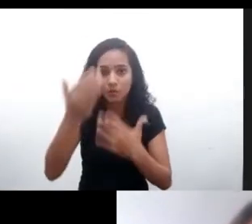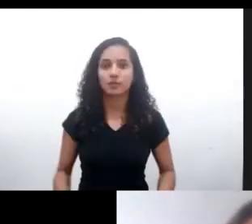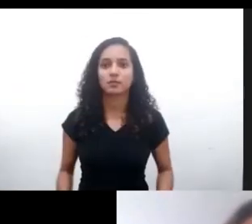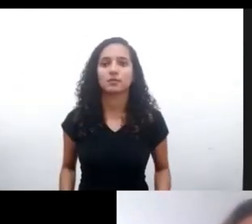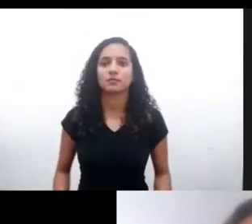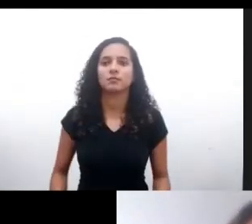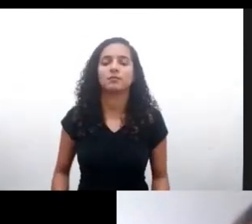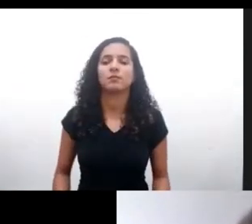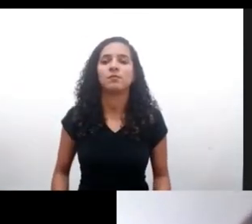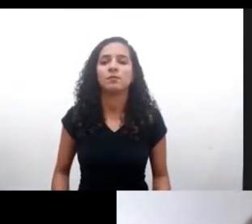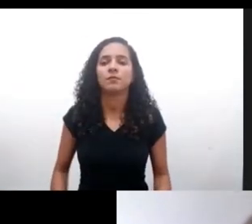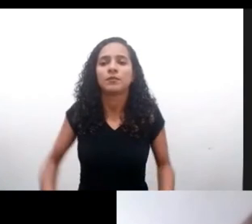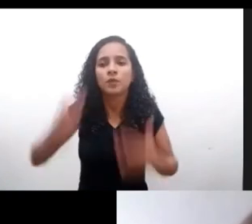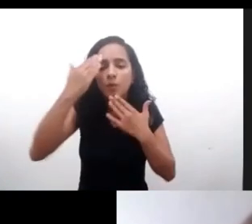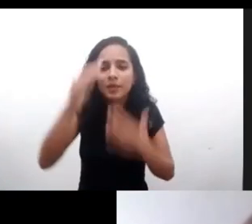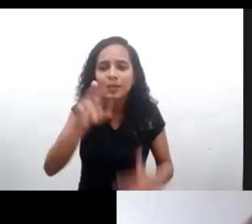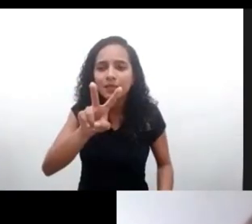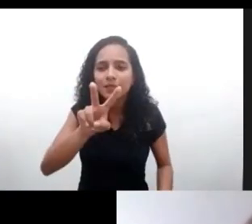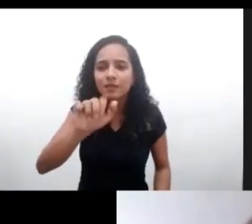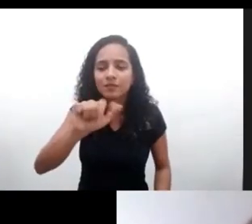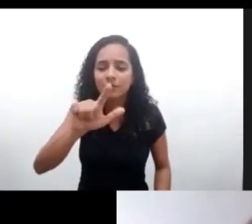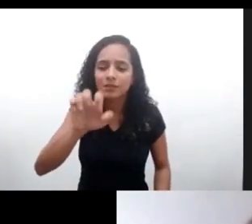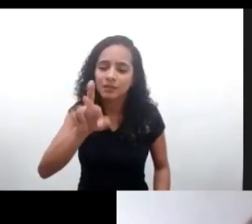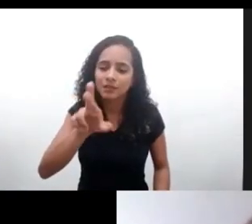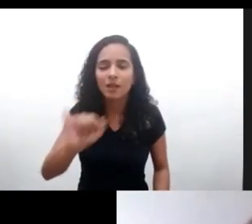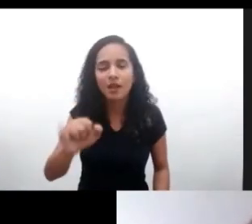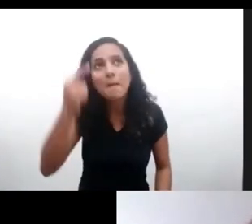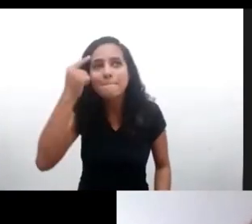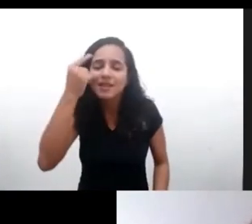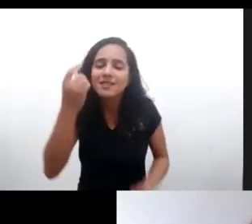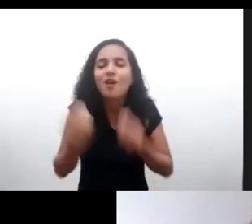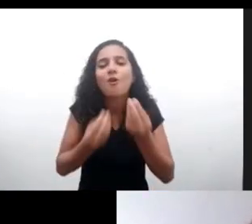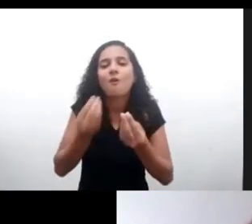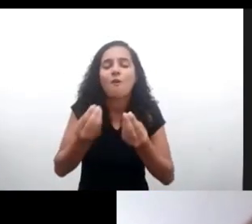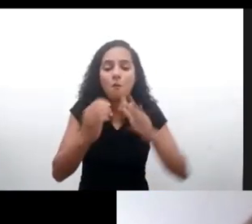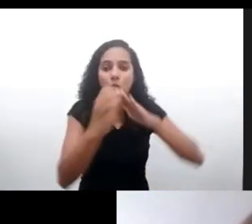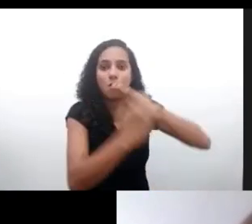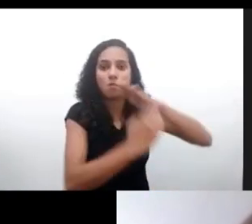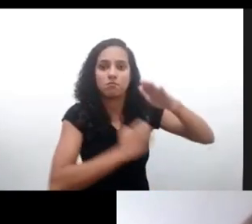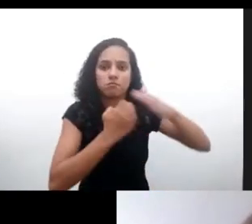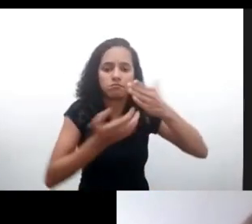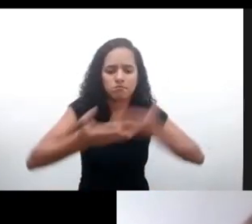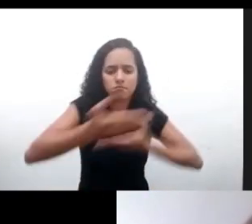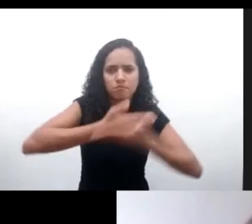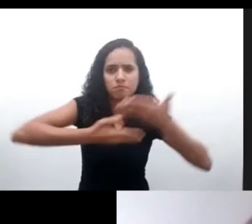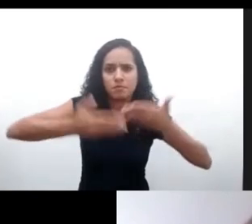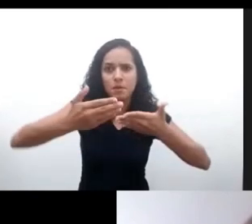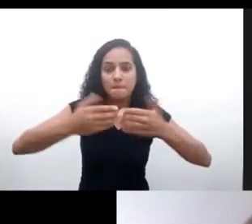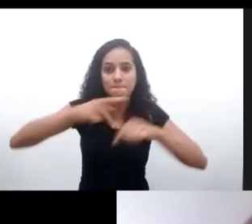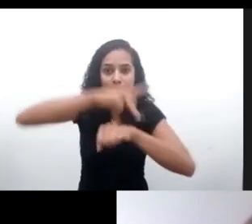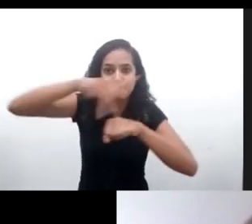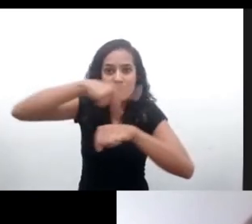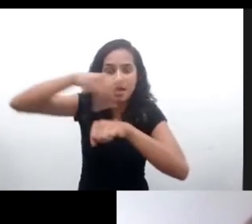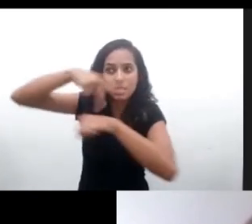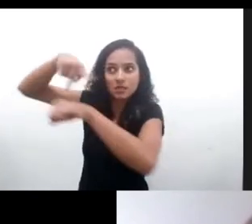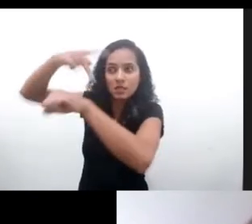Gracias Valeria. Sin duda pensar en cómo de hecho involucrar a las empresas transnacionales que actúan en